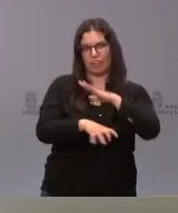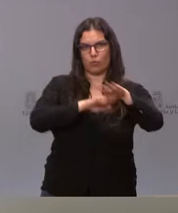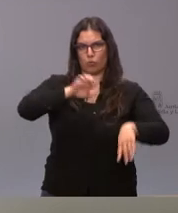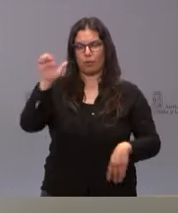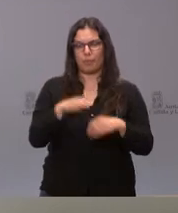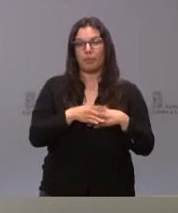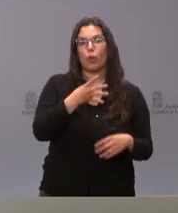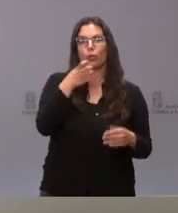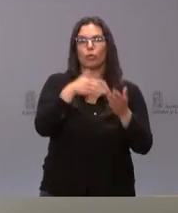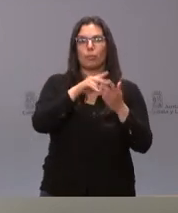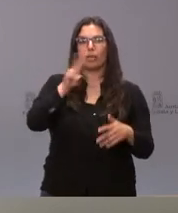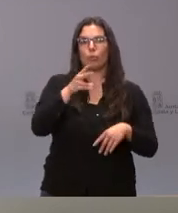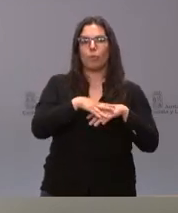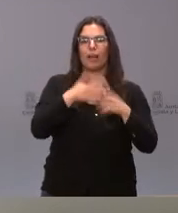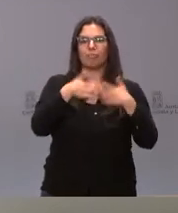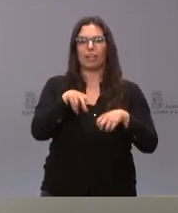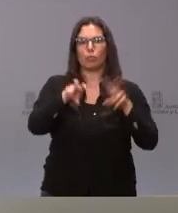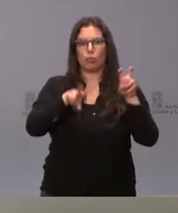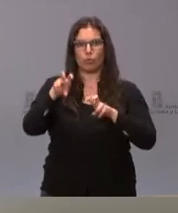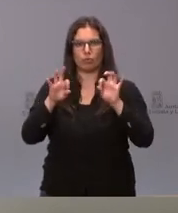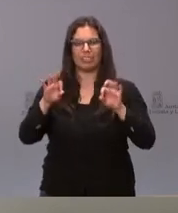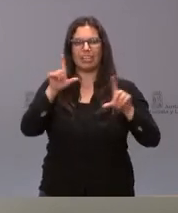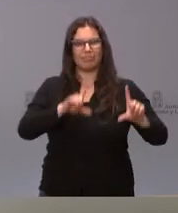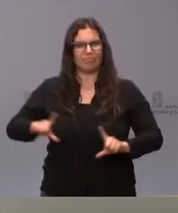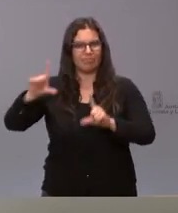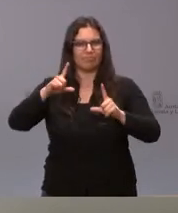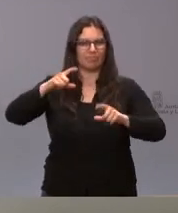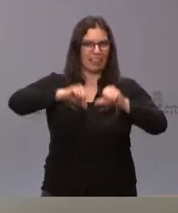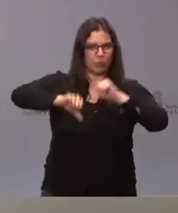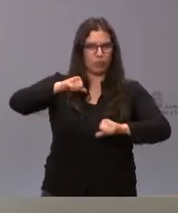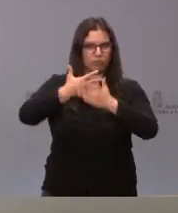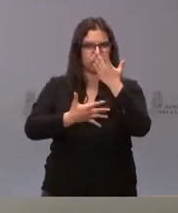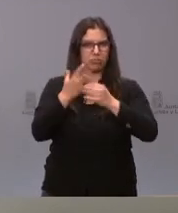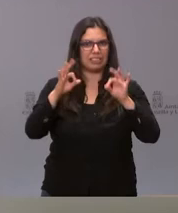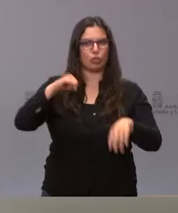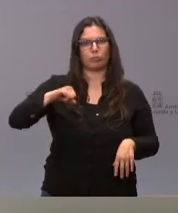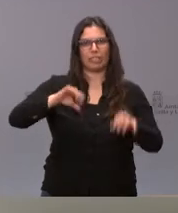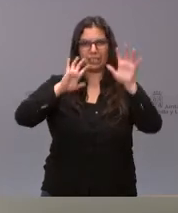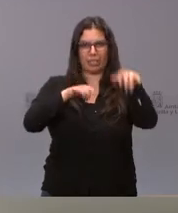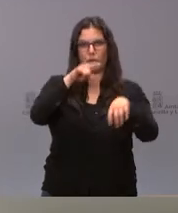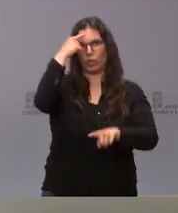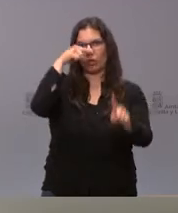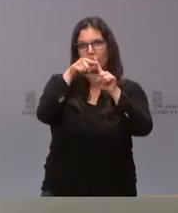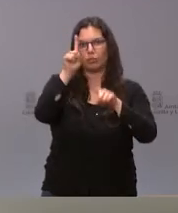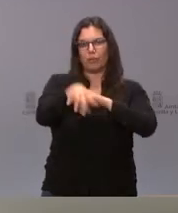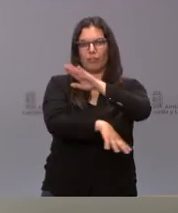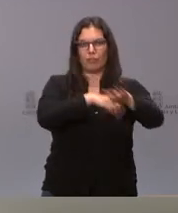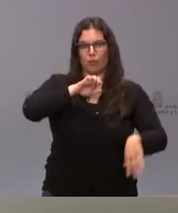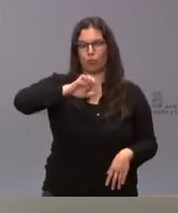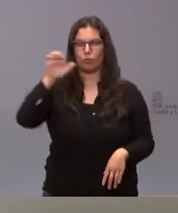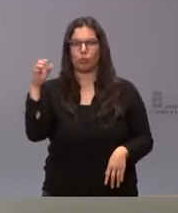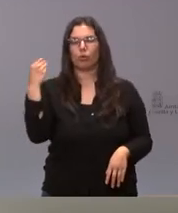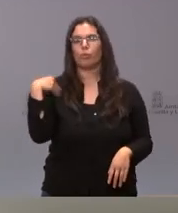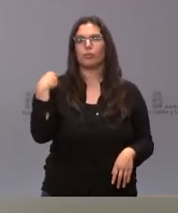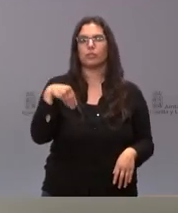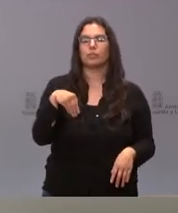400.000 euros para nuevos equipos radioquirúrgicos en el Hospital de León, en este caso, con financiación de los fondos RIAG-YOU.